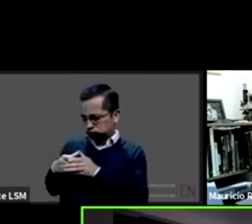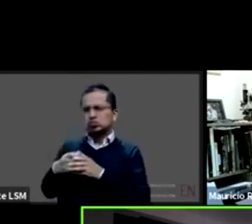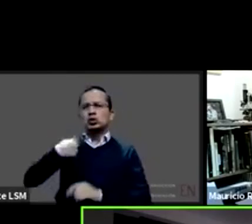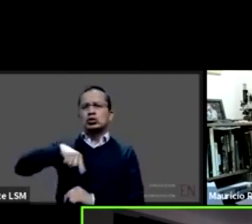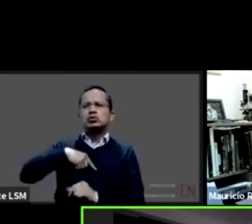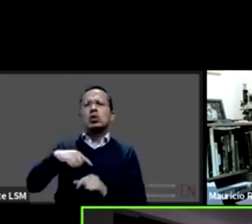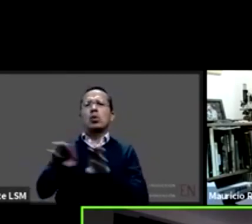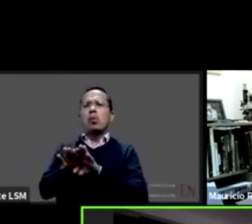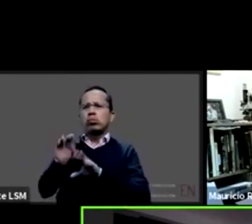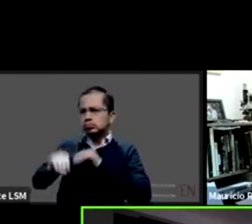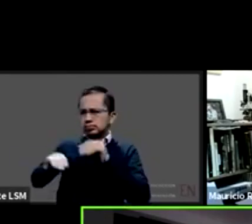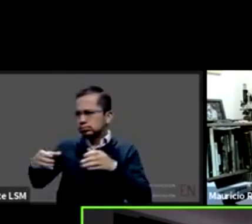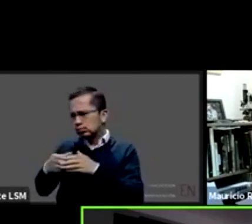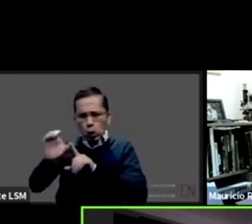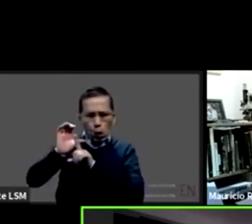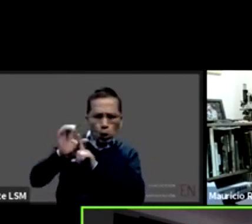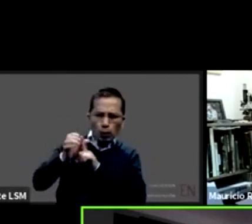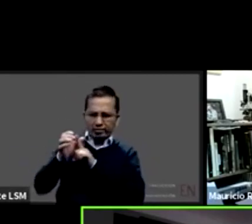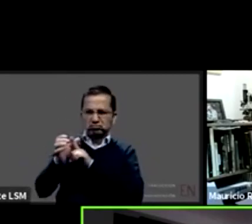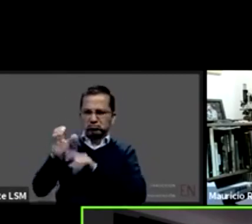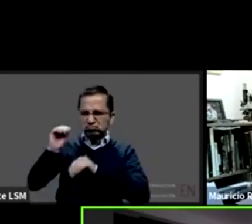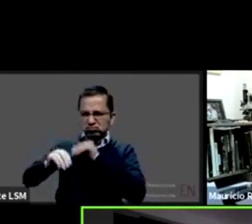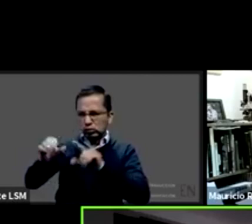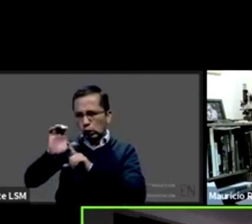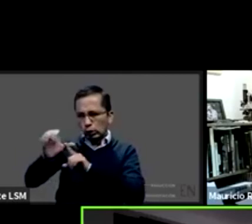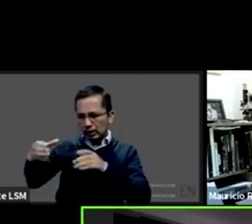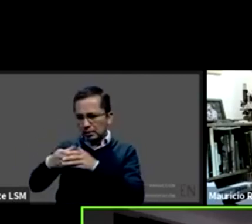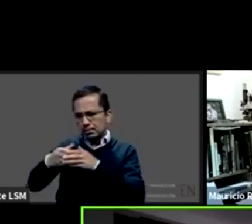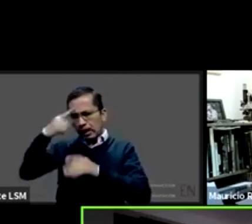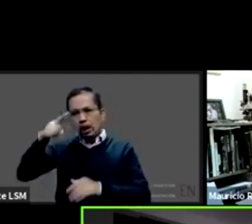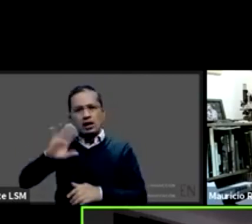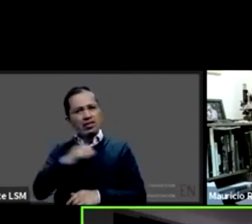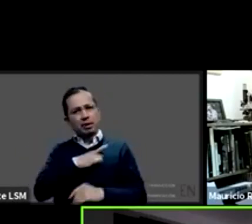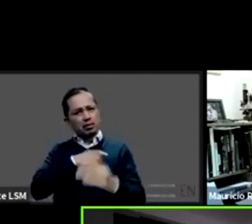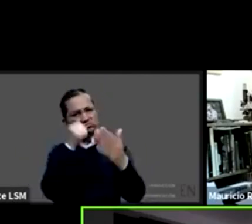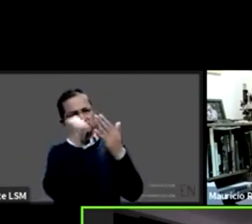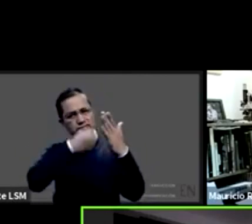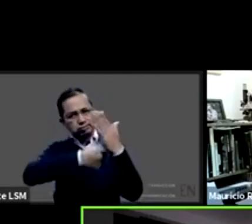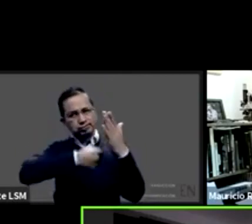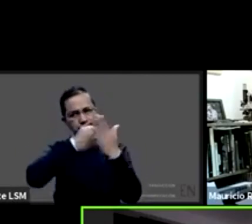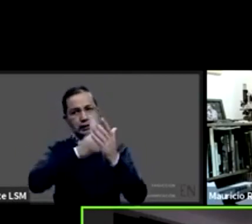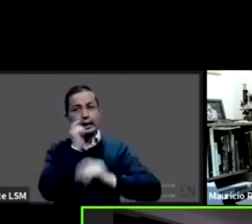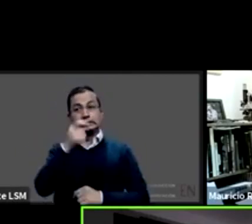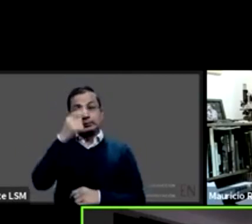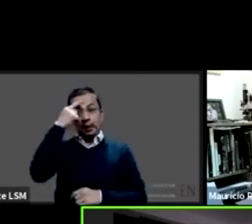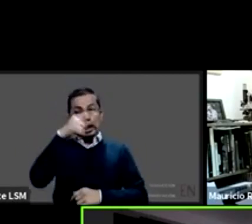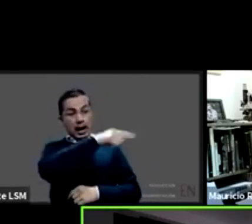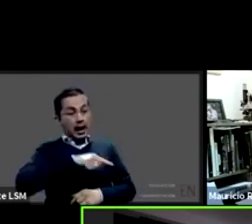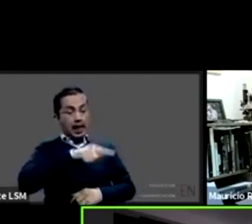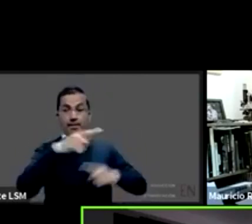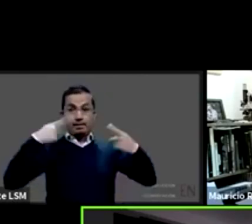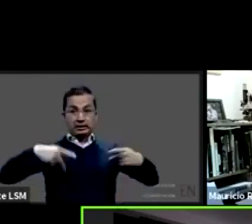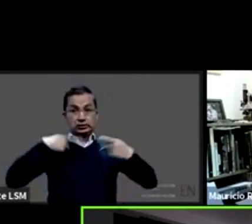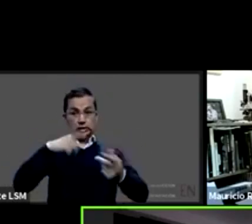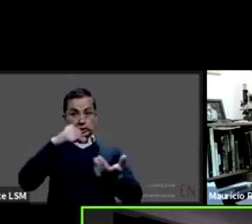pues miradas para que se considerara el coaxiliar como un derecho de las personas con discapacidad